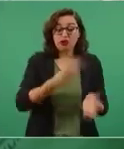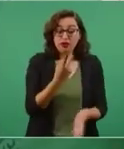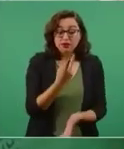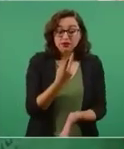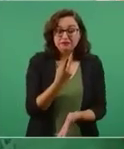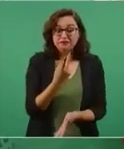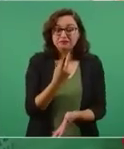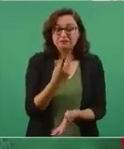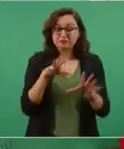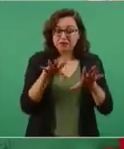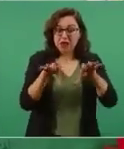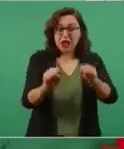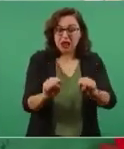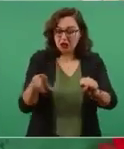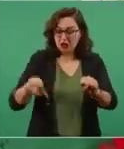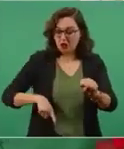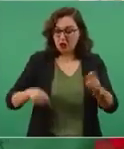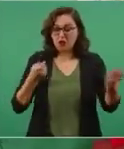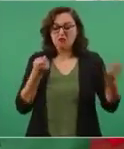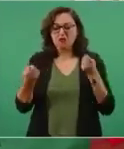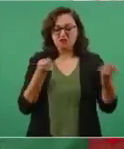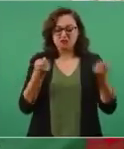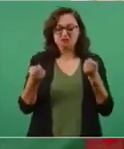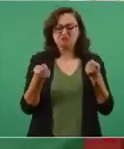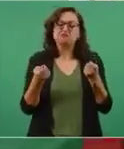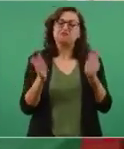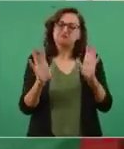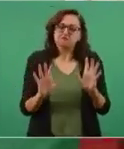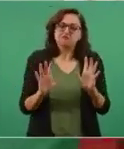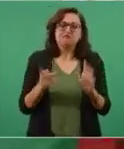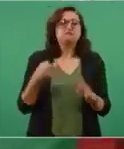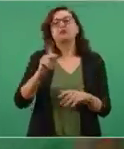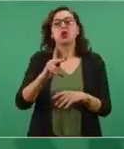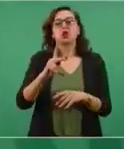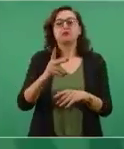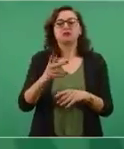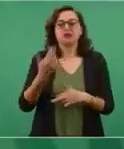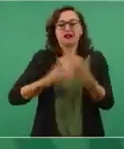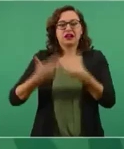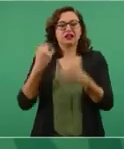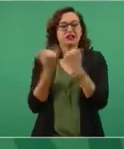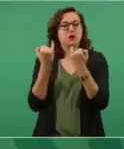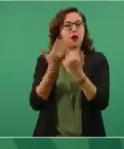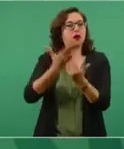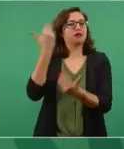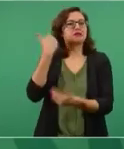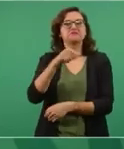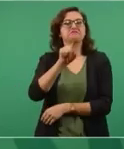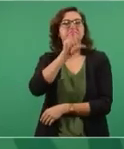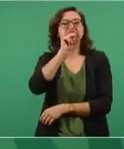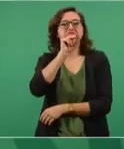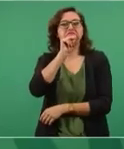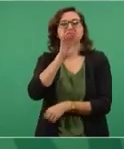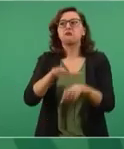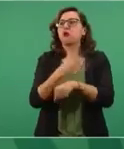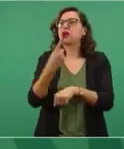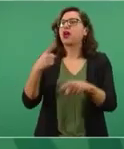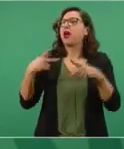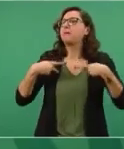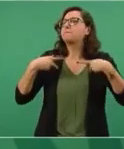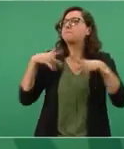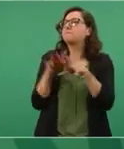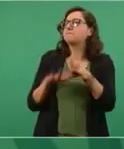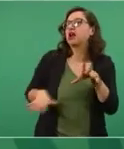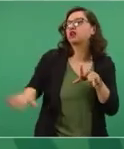está cambiando la mentalidad del pueblo. Y eso es lo más importante, cuando cambia la mentalidad del pueblo,